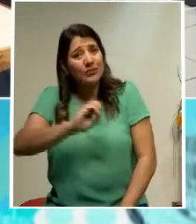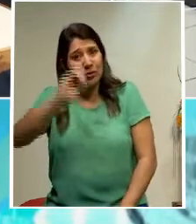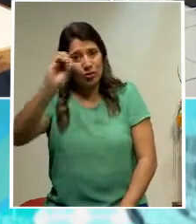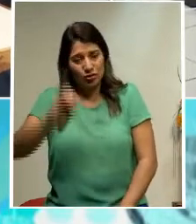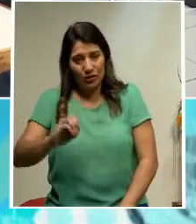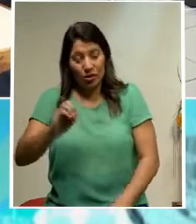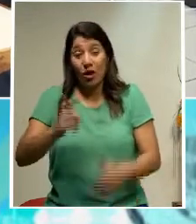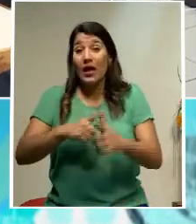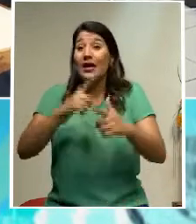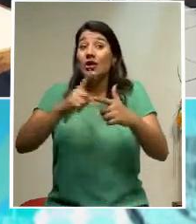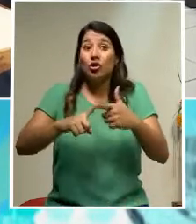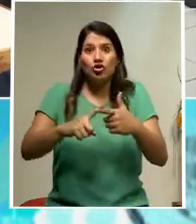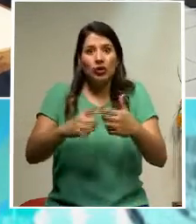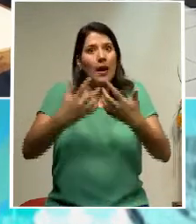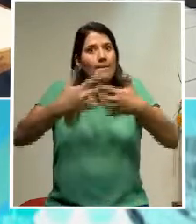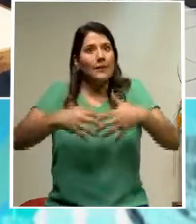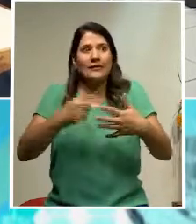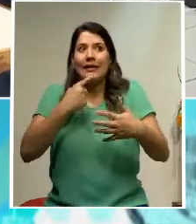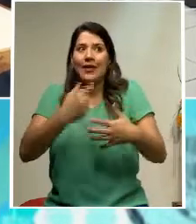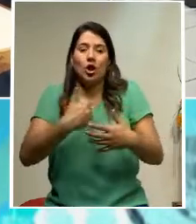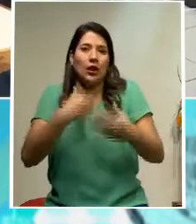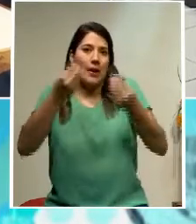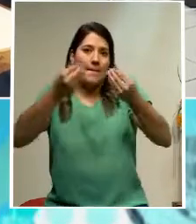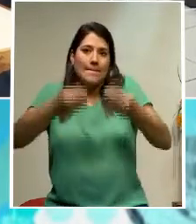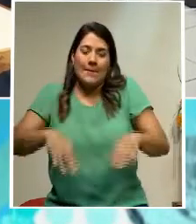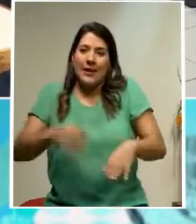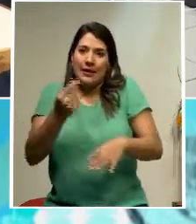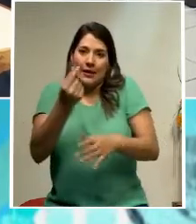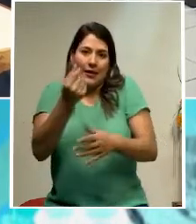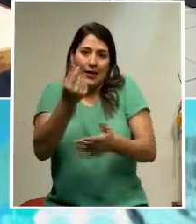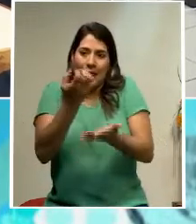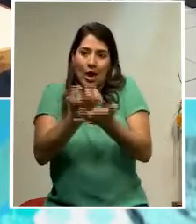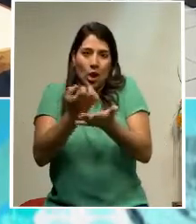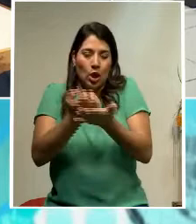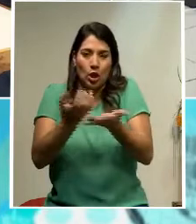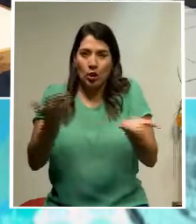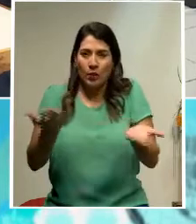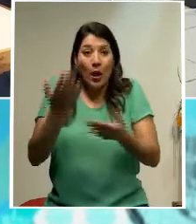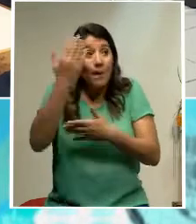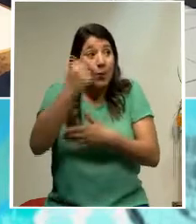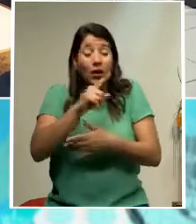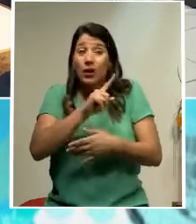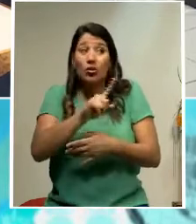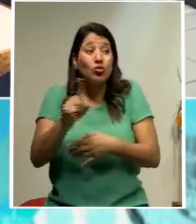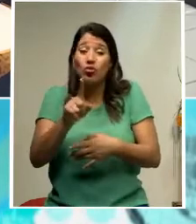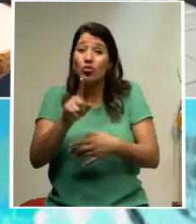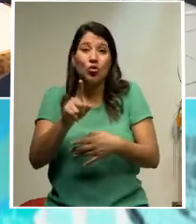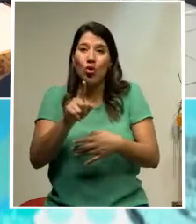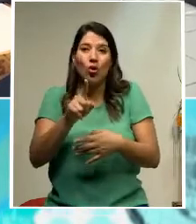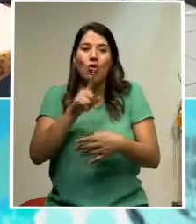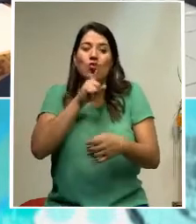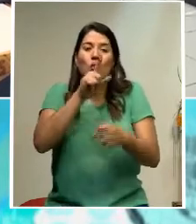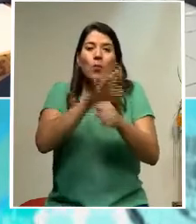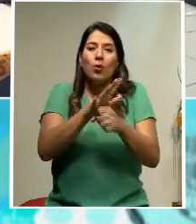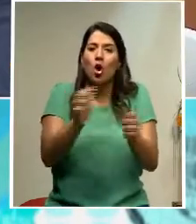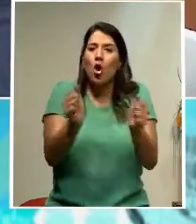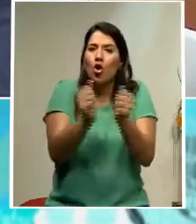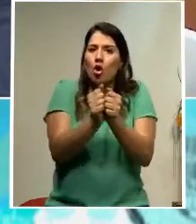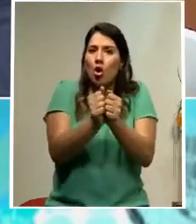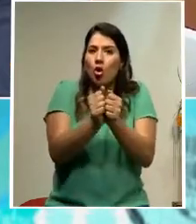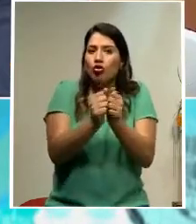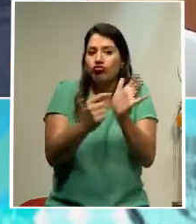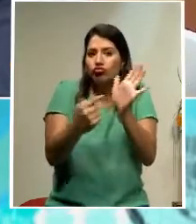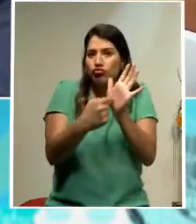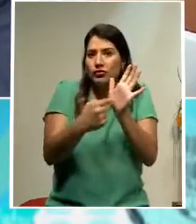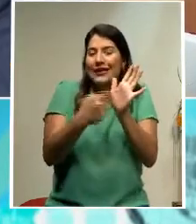que tenía pérdidas económicas a raíz de que no era lo que en su momento se estipuló o estaba programado en el cartel de